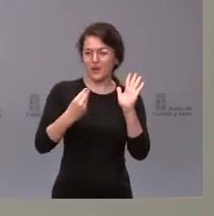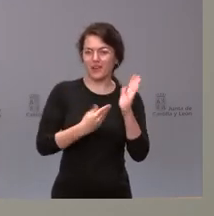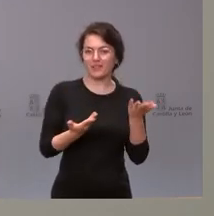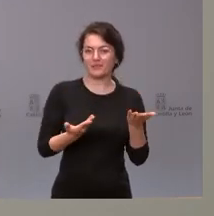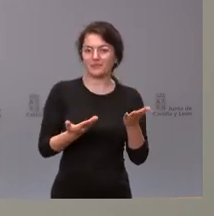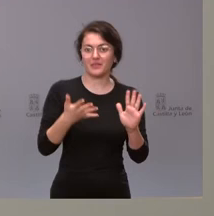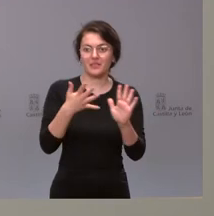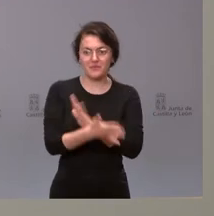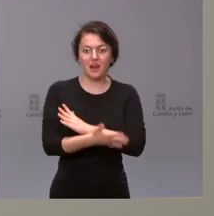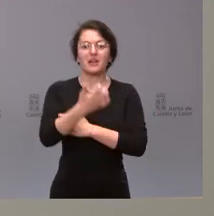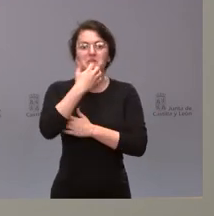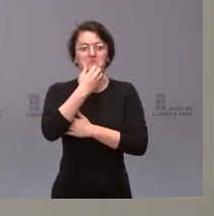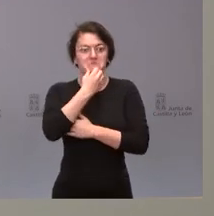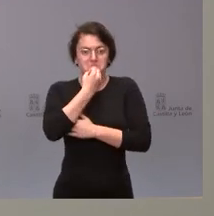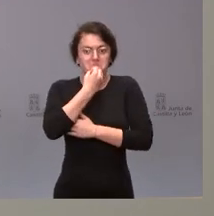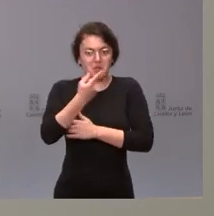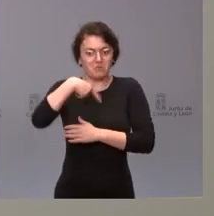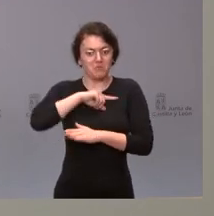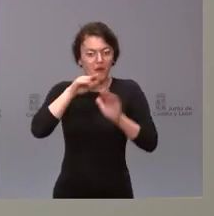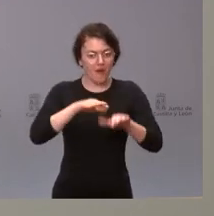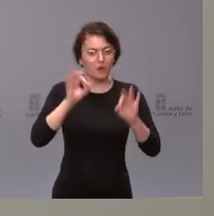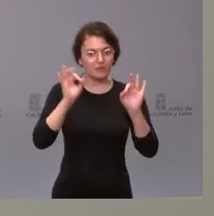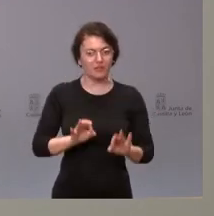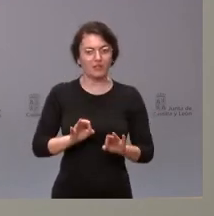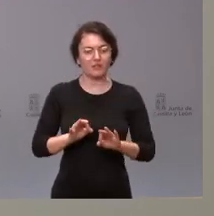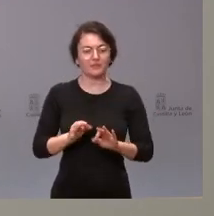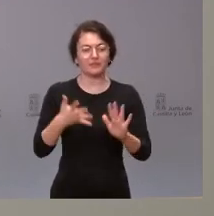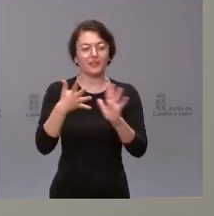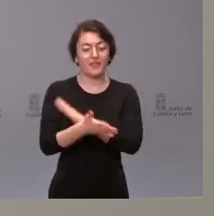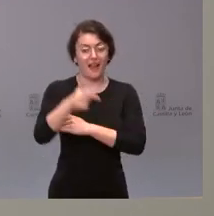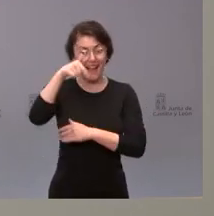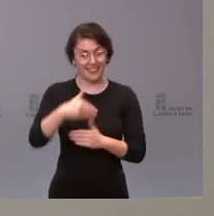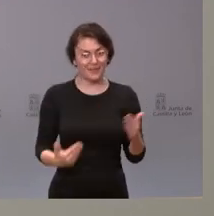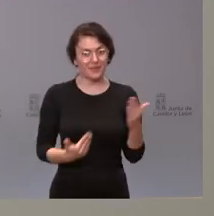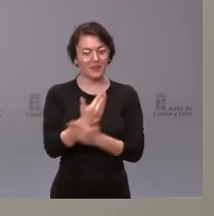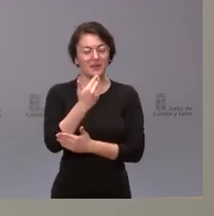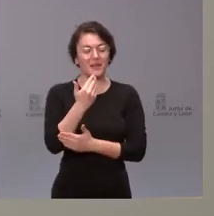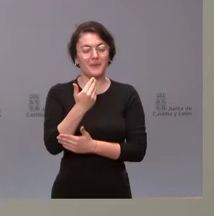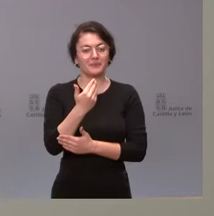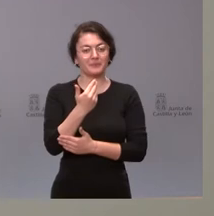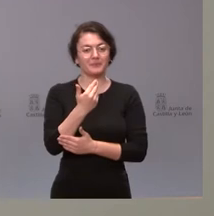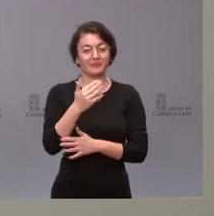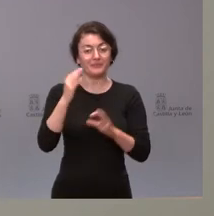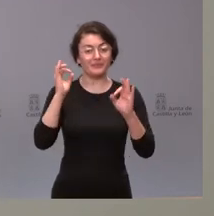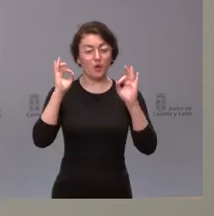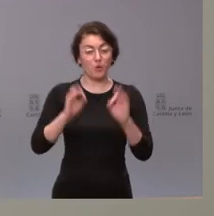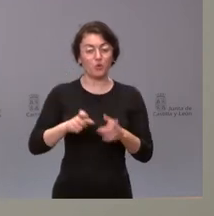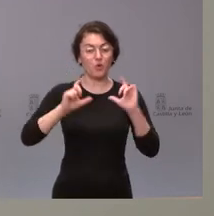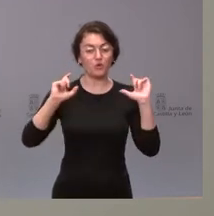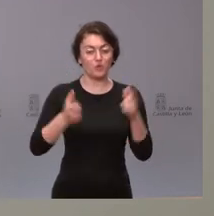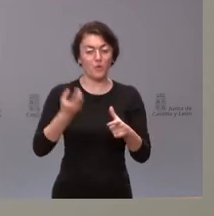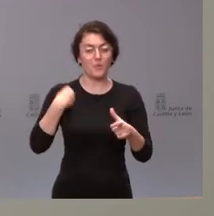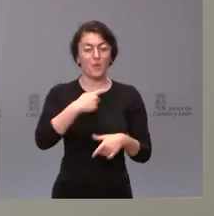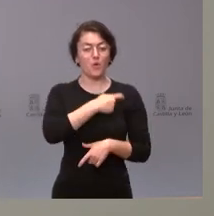agilizar algo que es bueno, estamos por ello. Y a este respecto, les confirmo que esta mañana hemos tenido una reunión de la comisión